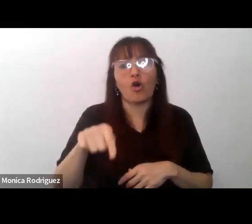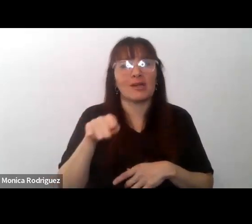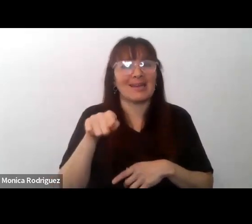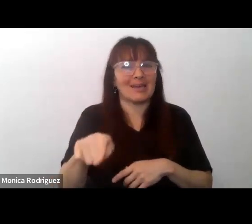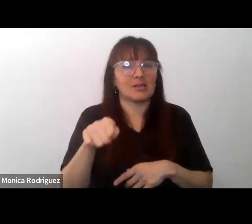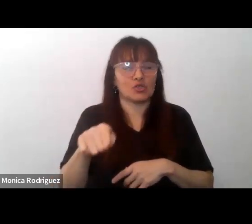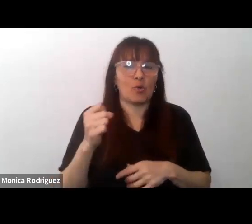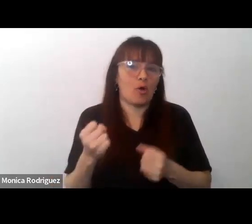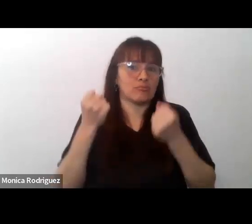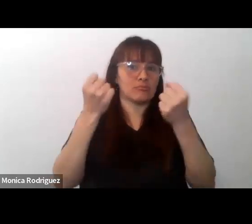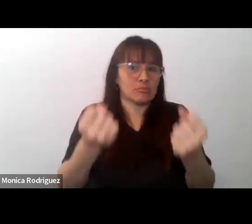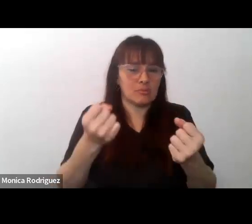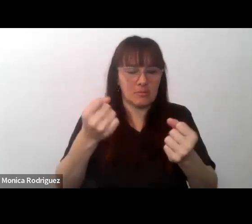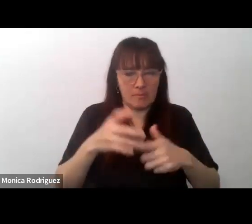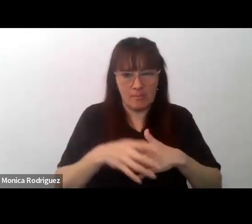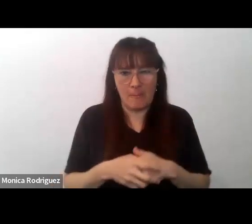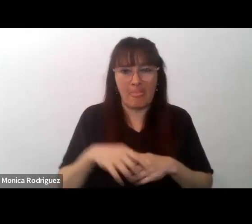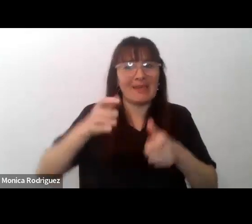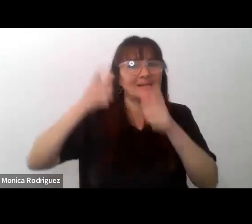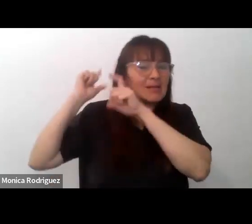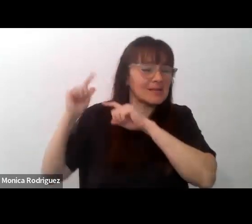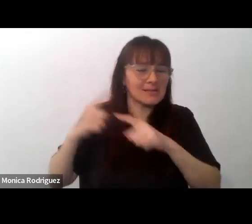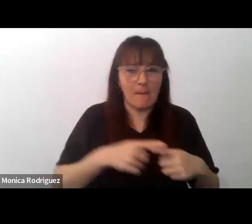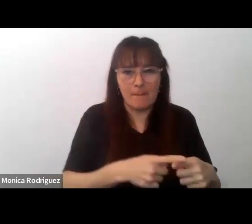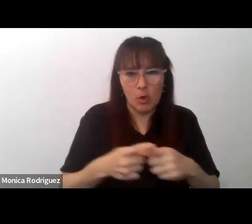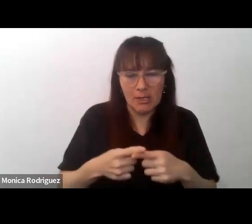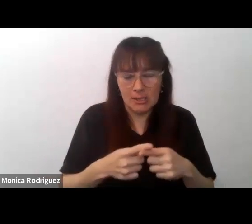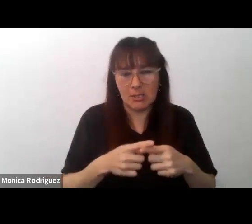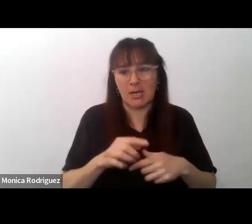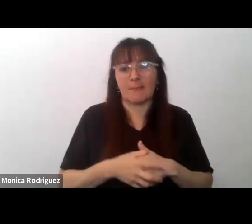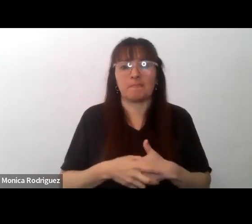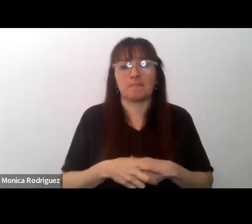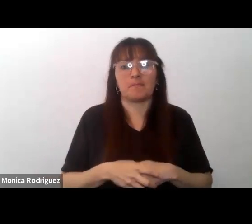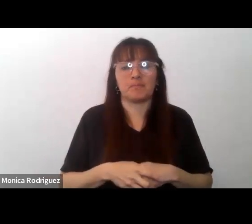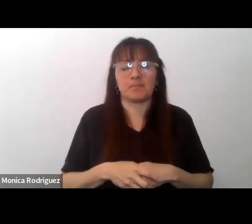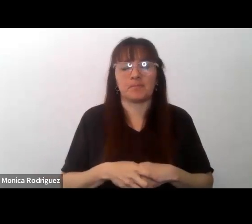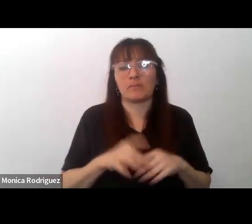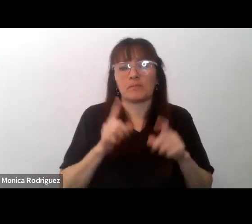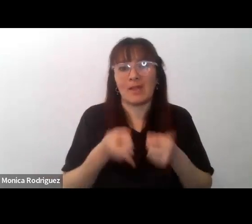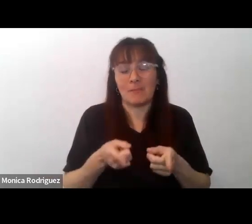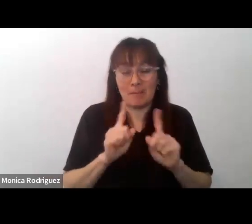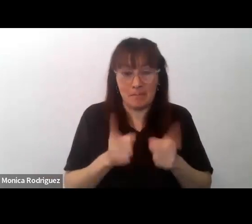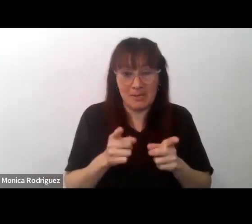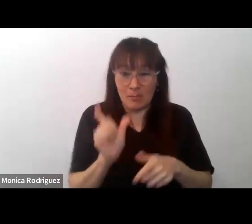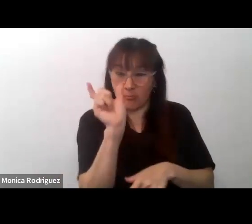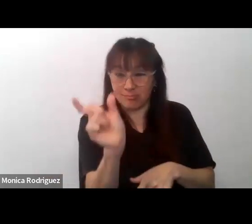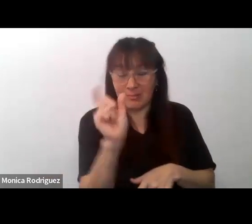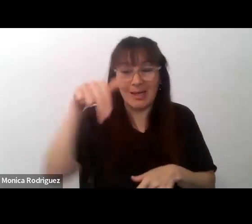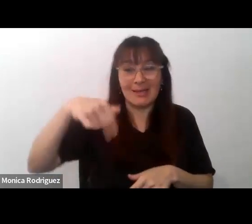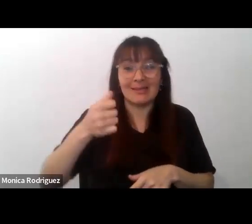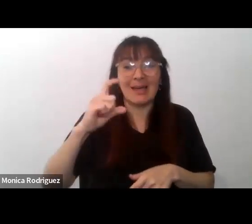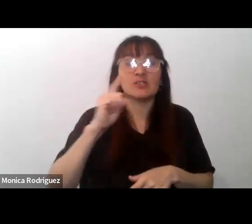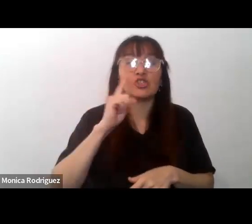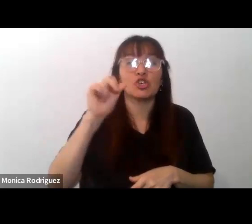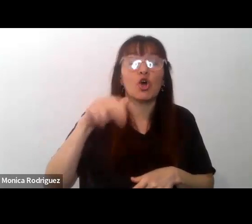de manera parcial por suerte la experiencia política y este nacionalismo constituye un